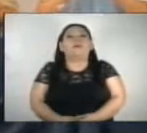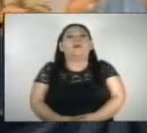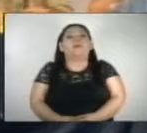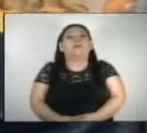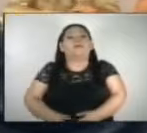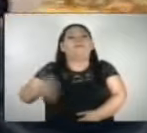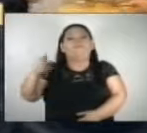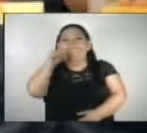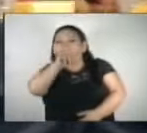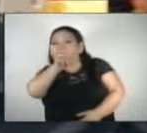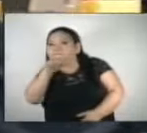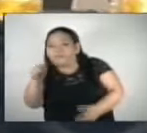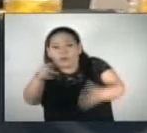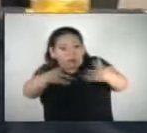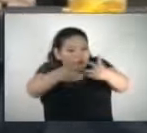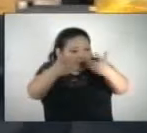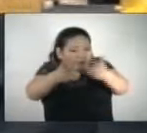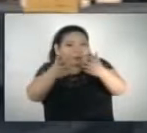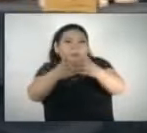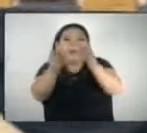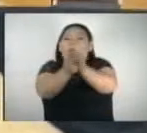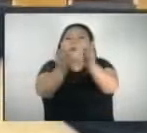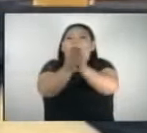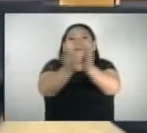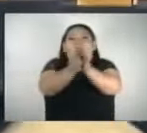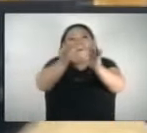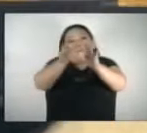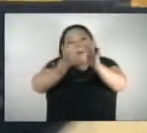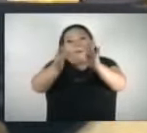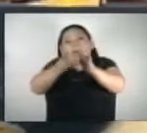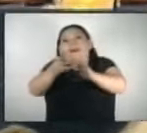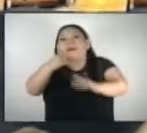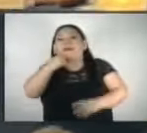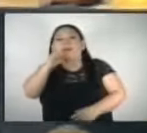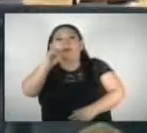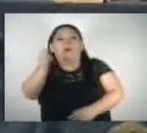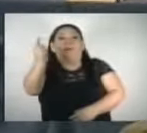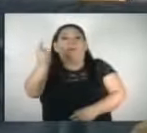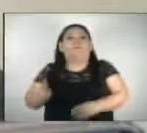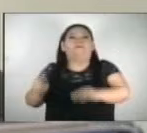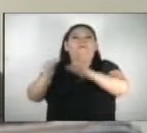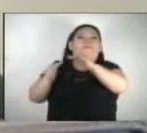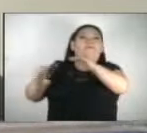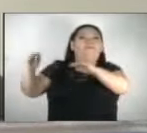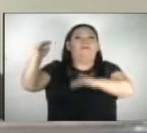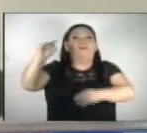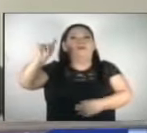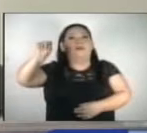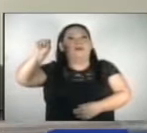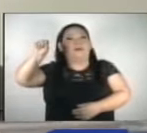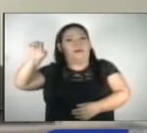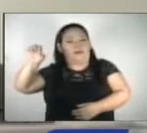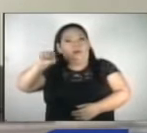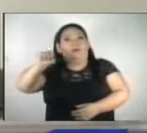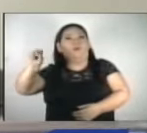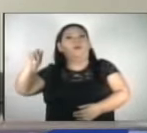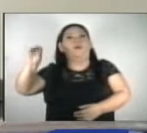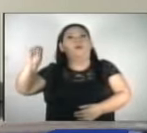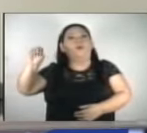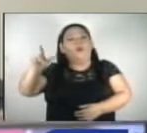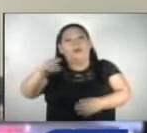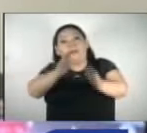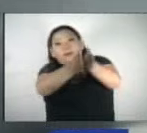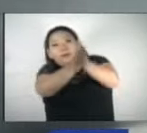Que se investiguen los fallos en el proceso de transmisión de resultados, pidió el magistrado del Tribunal Supremo Electoral, Noel Orellana, a la